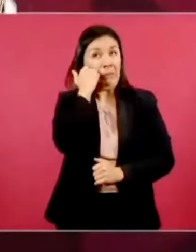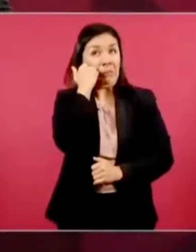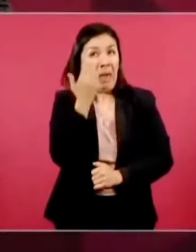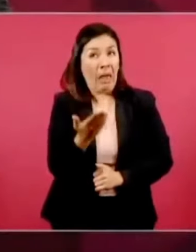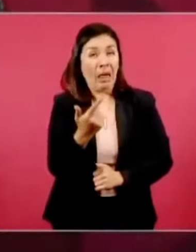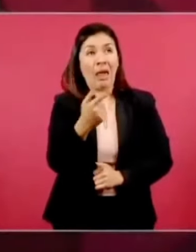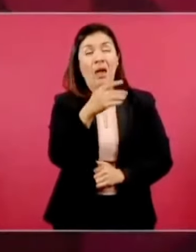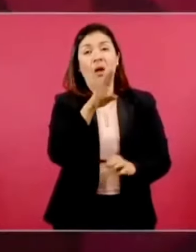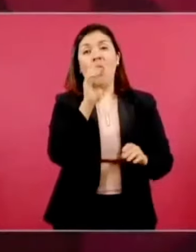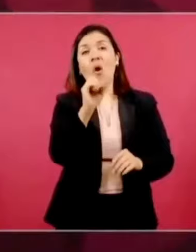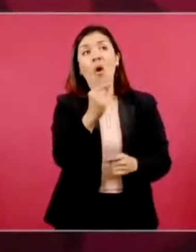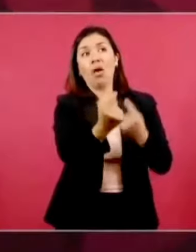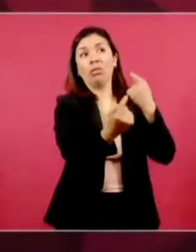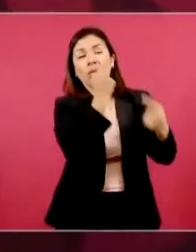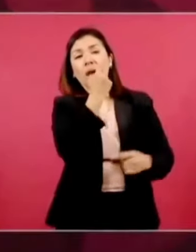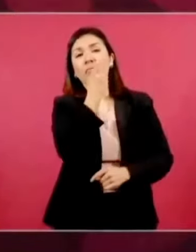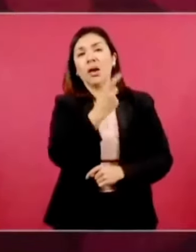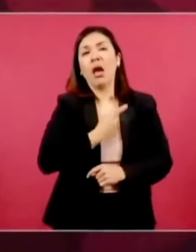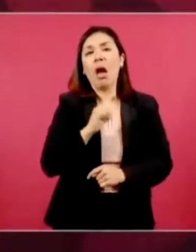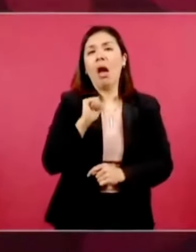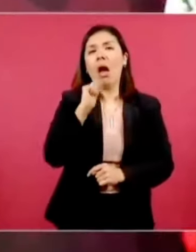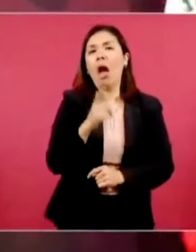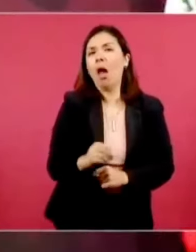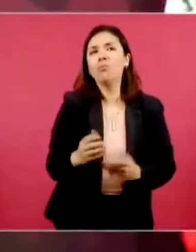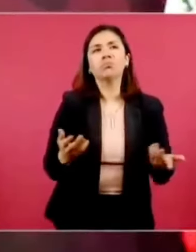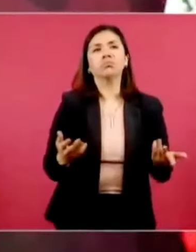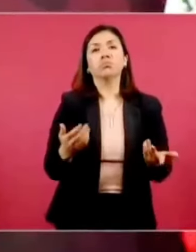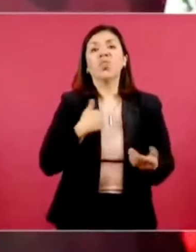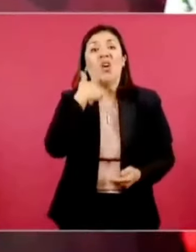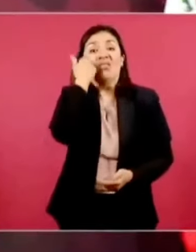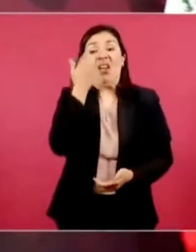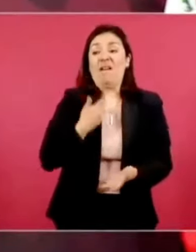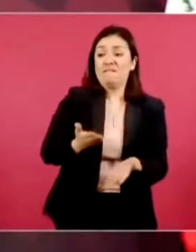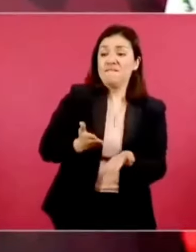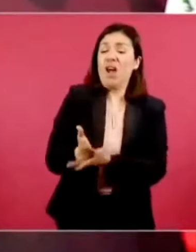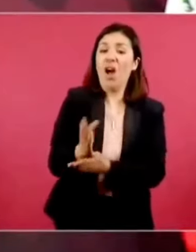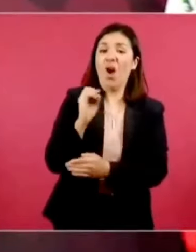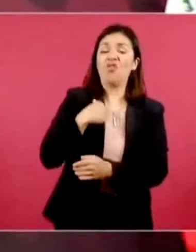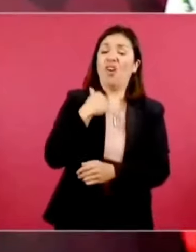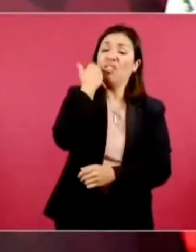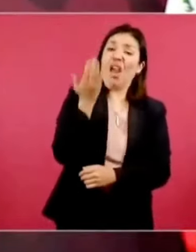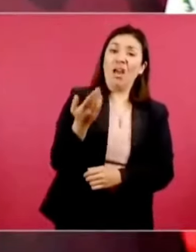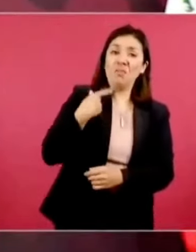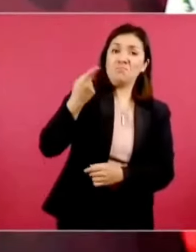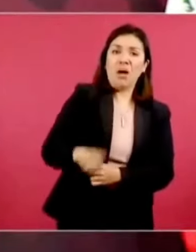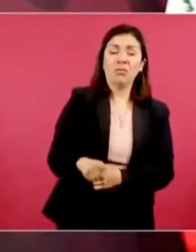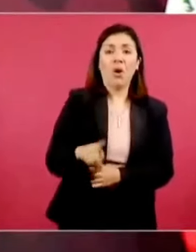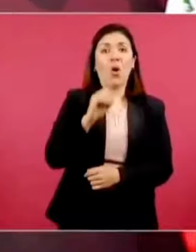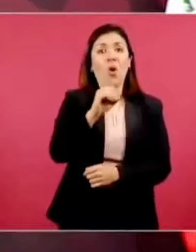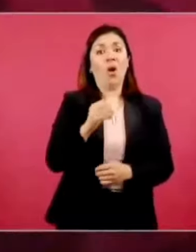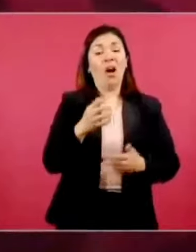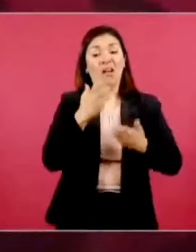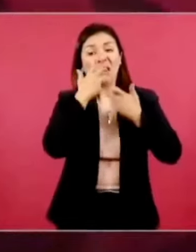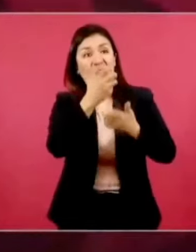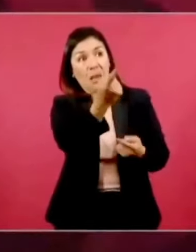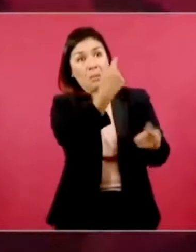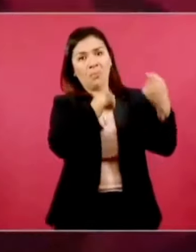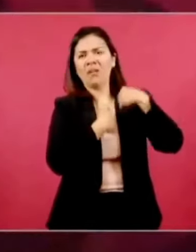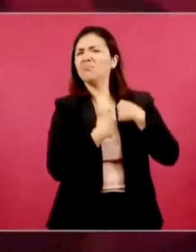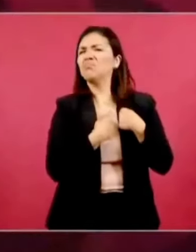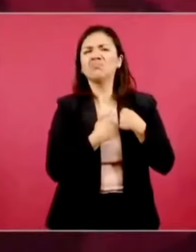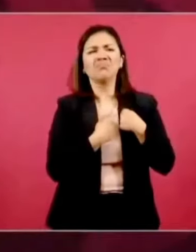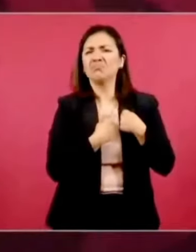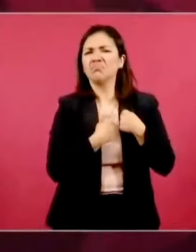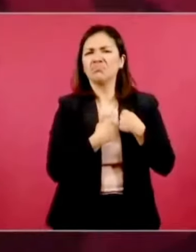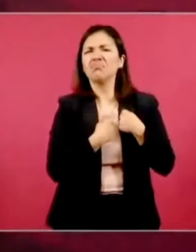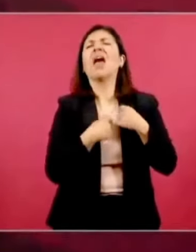decirme quiero esto, quiero esto otro, a levantarme la voz, sí,